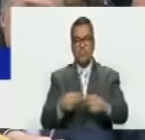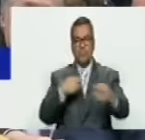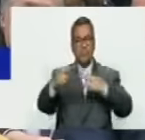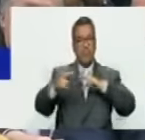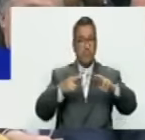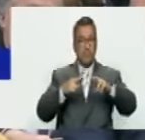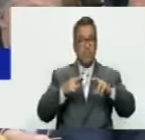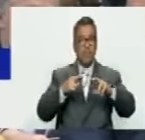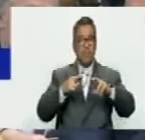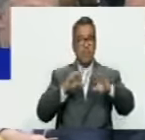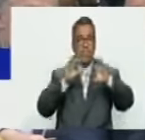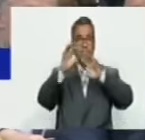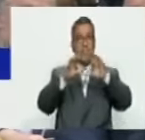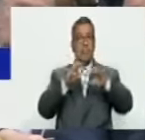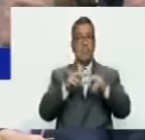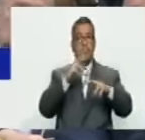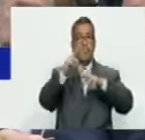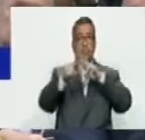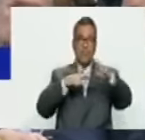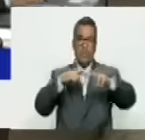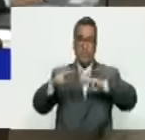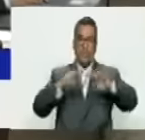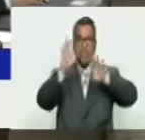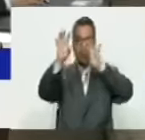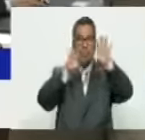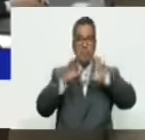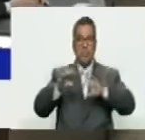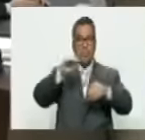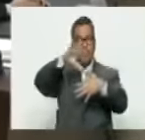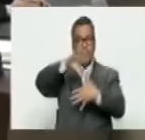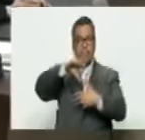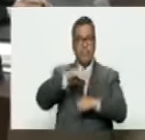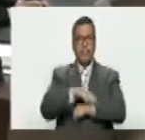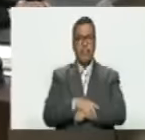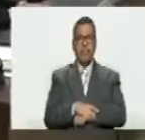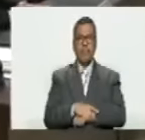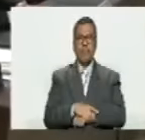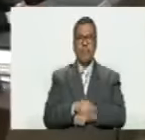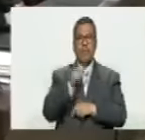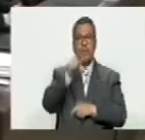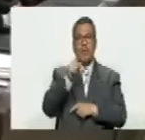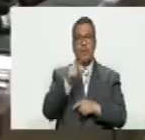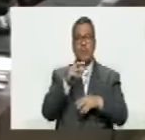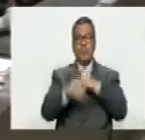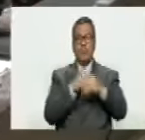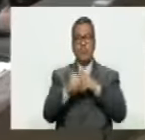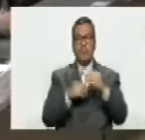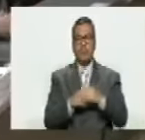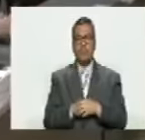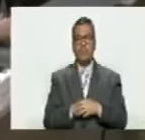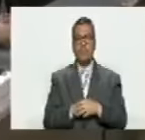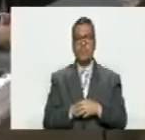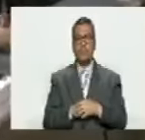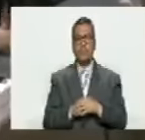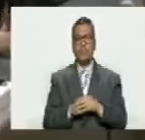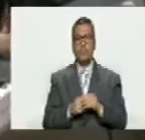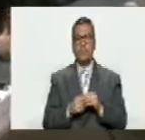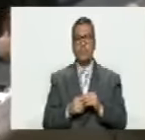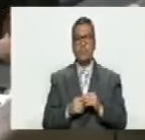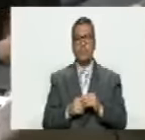diplomáticas y en las relaciones entre los países de América Latina. y este evento no es otro que la